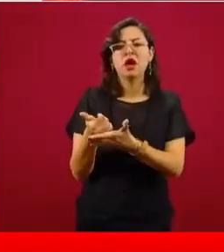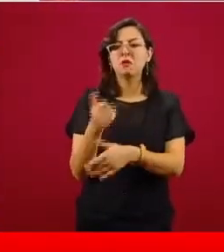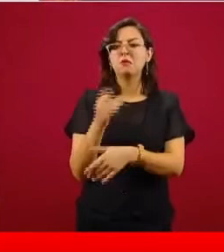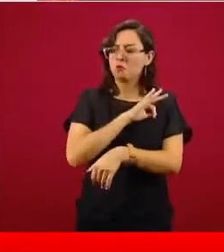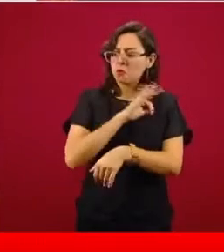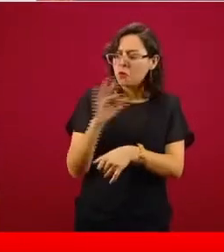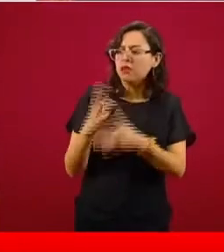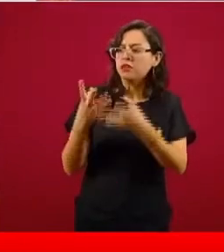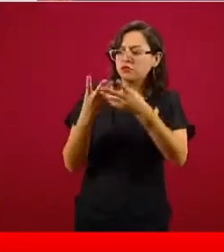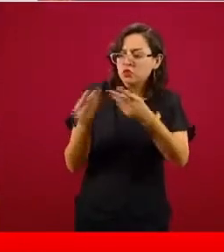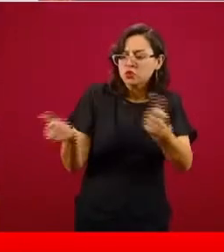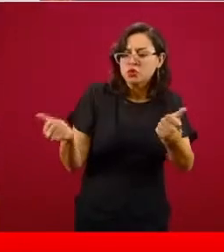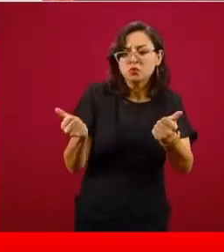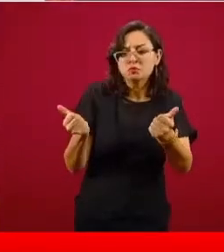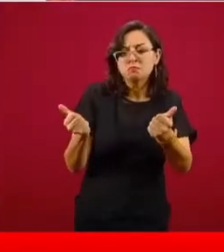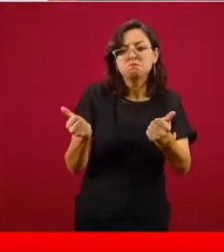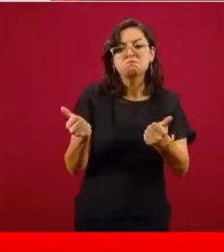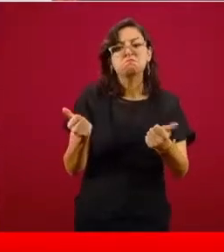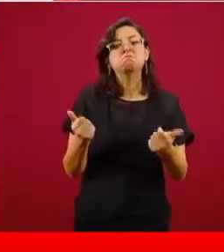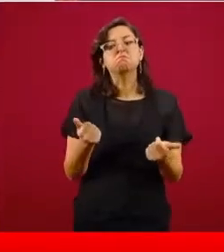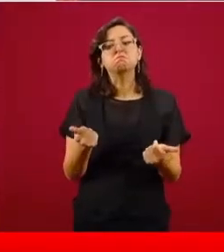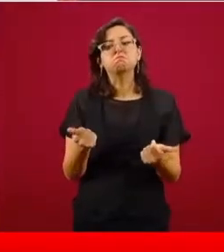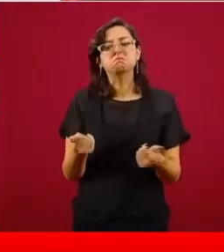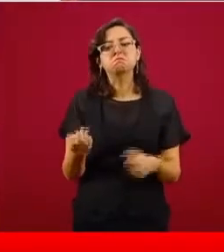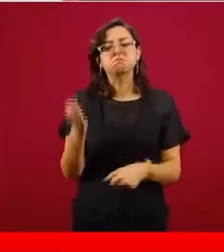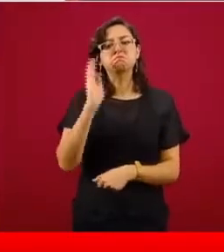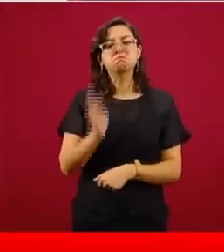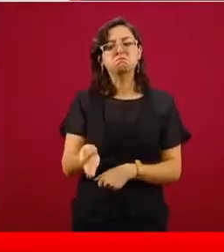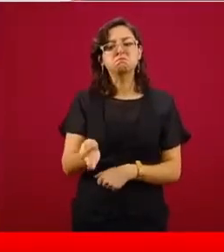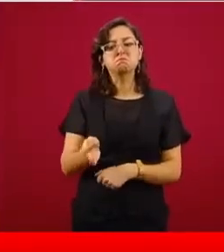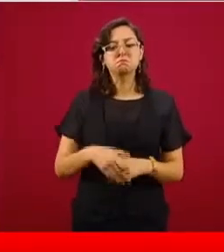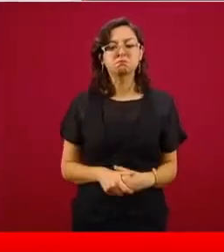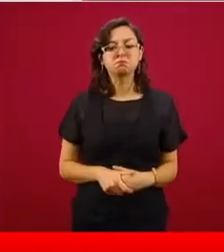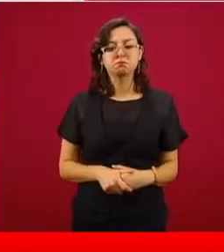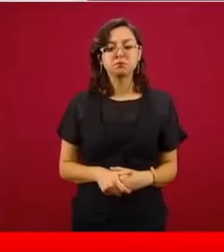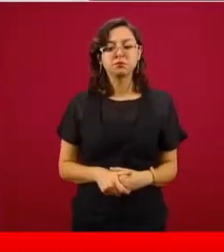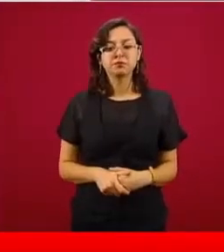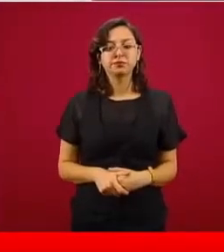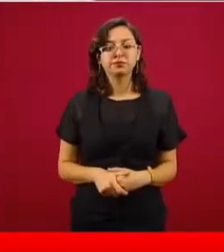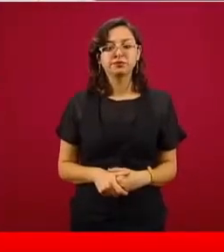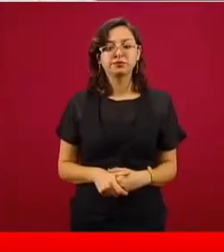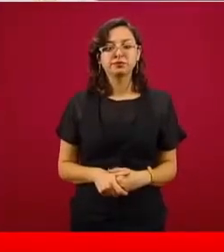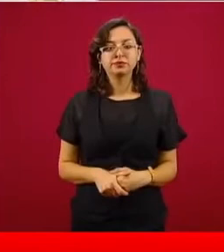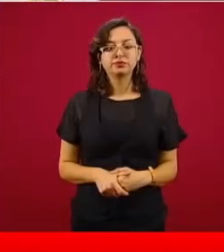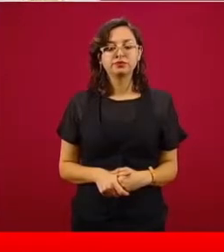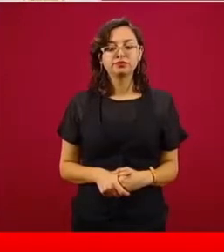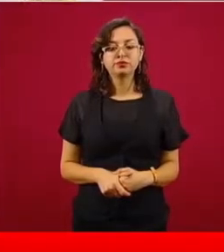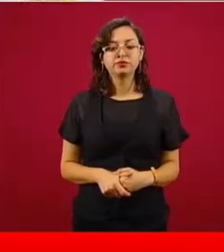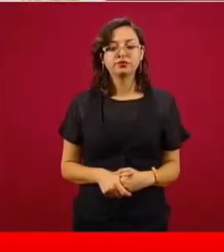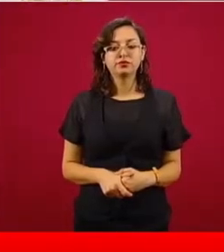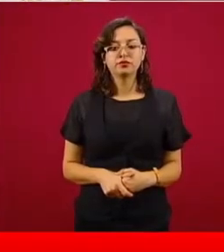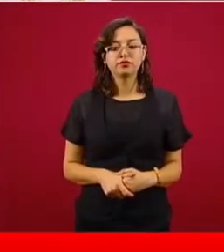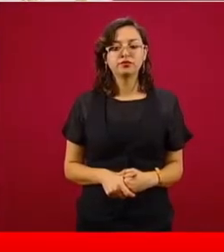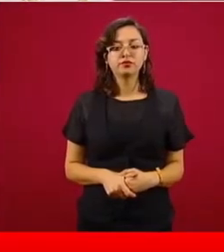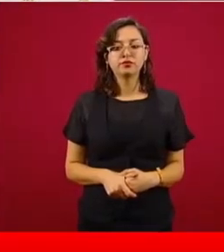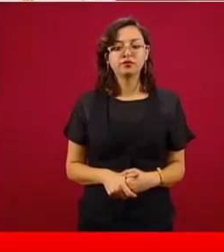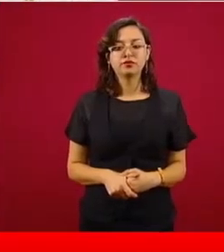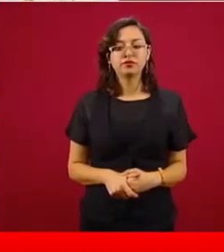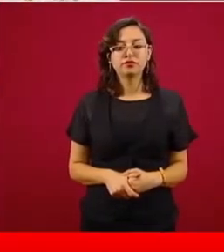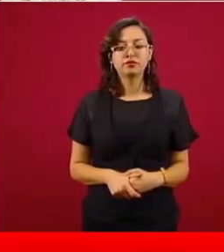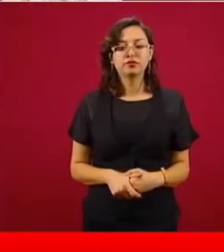lo aceptamos. Ni modo que te voy a reparar